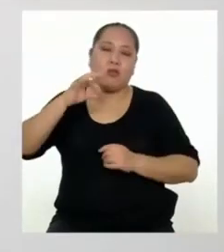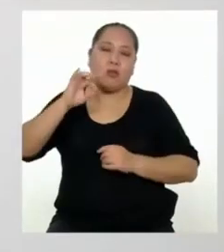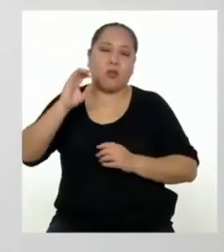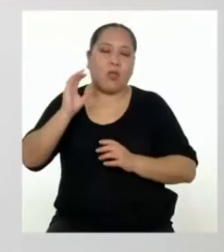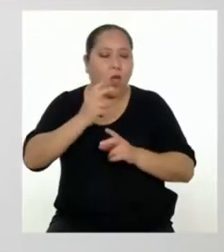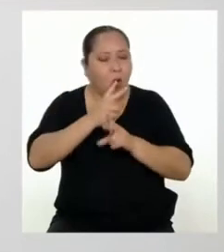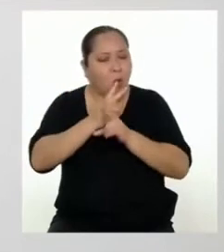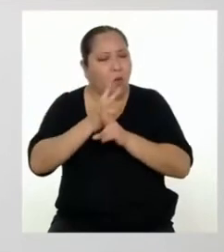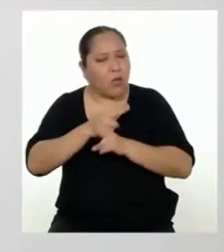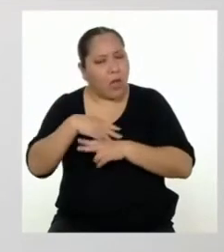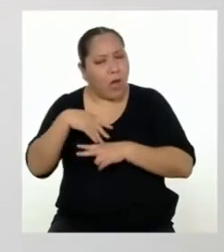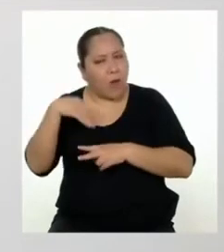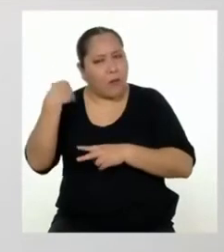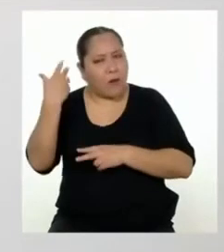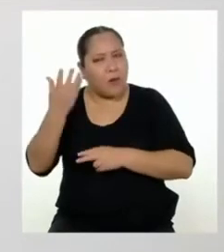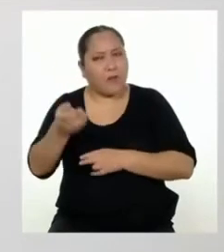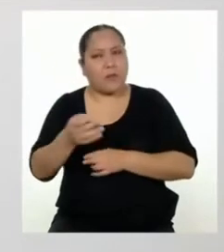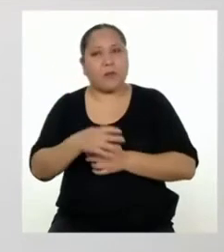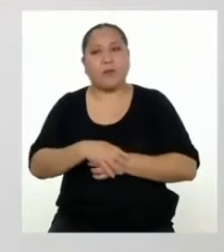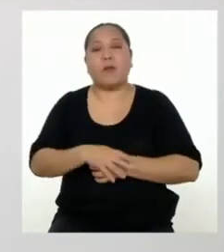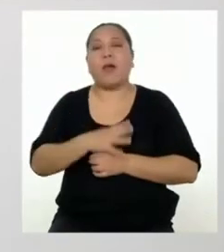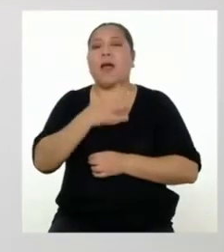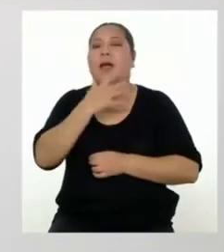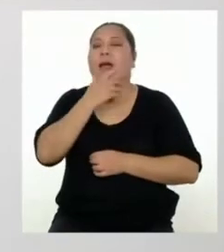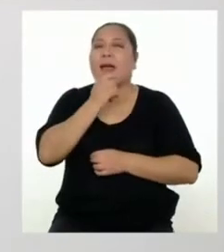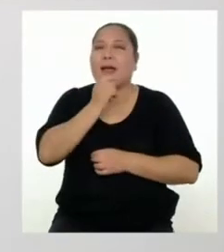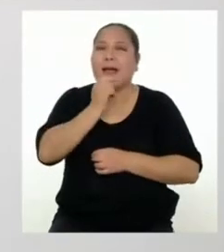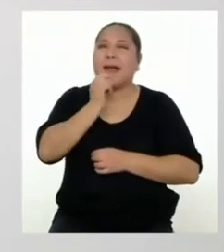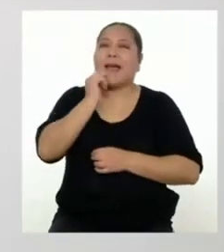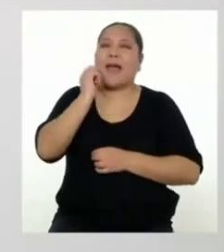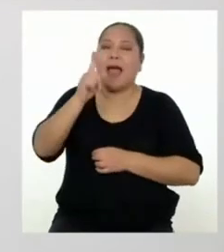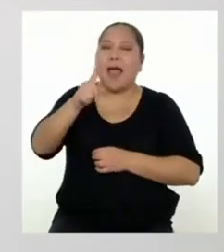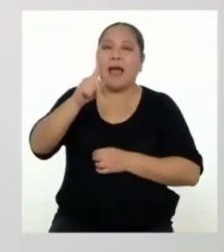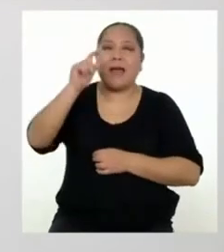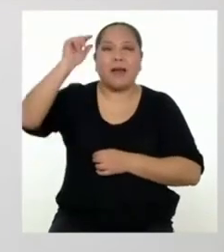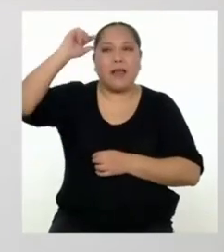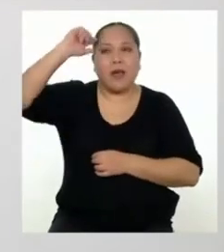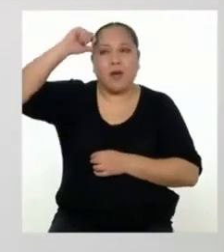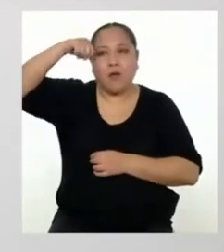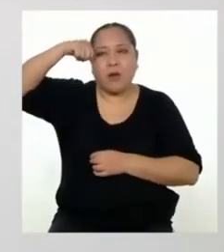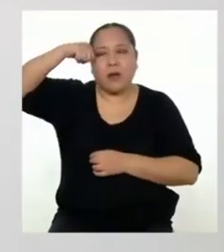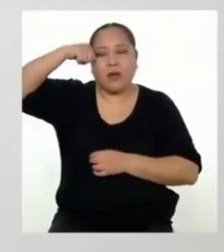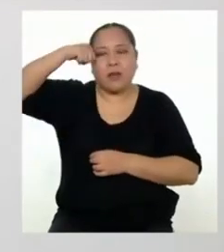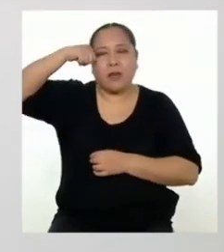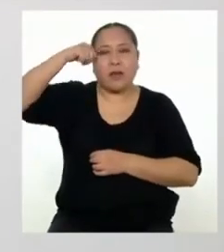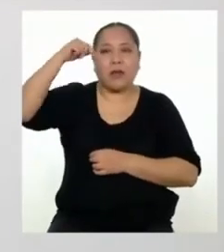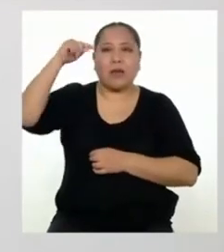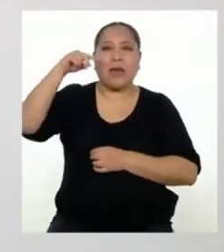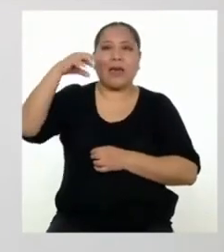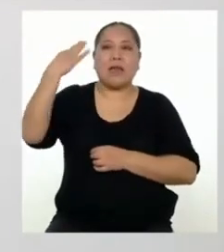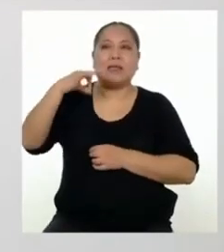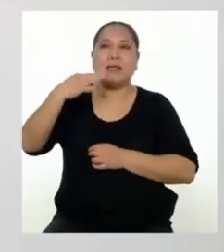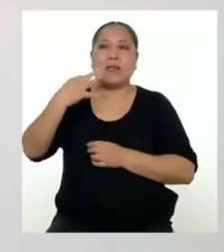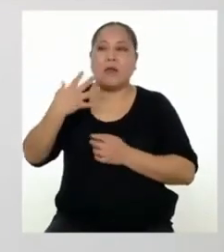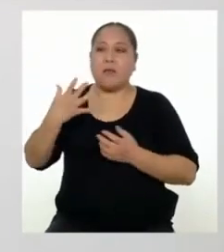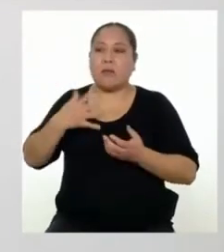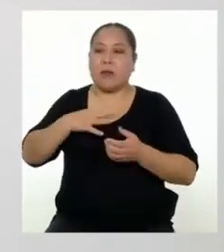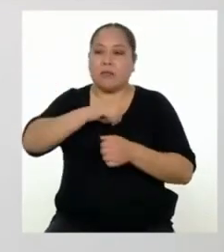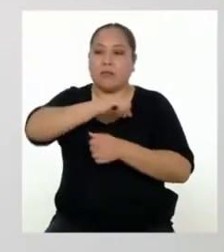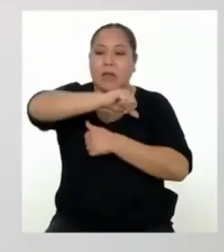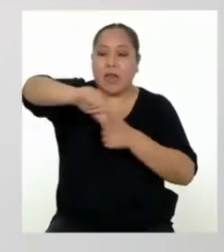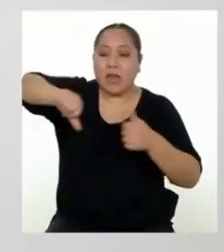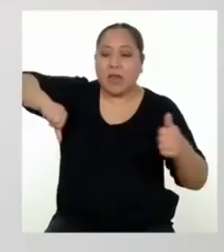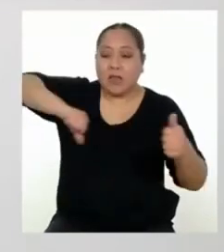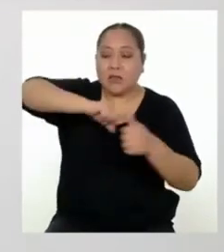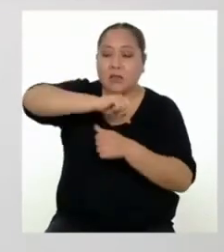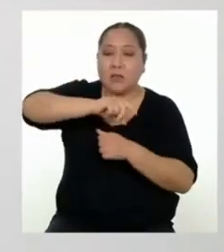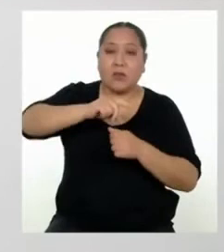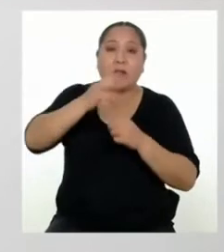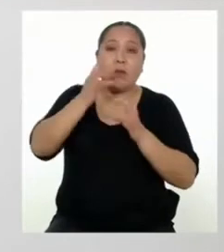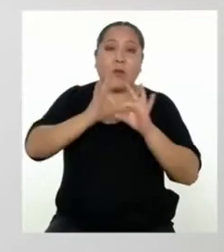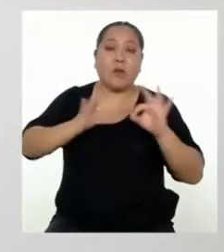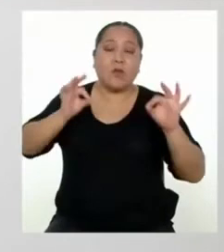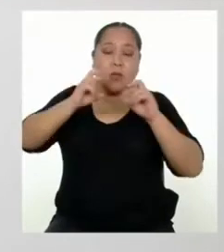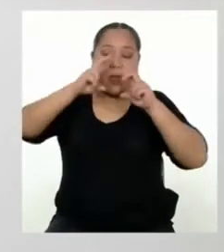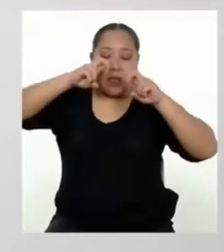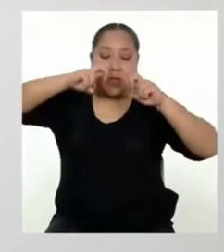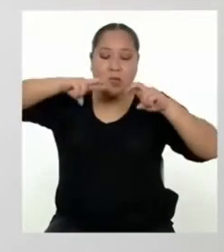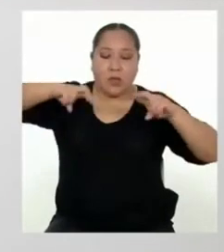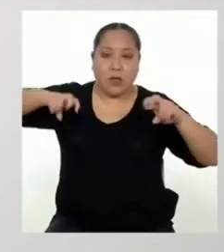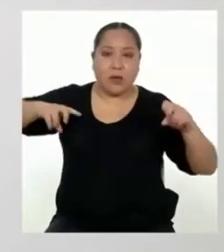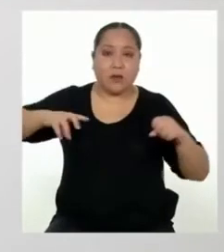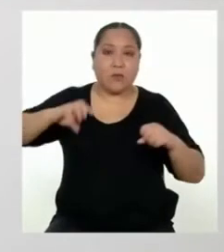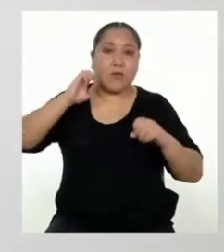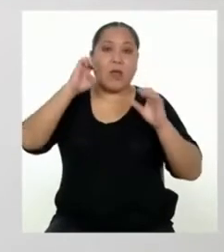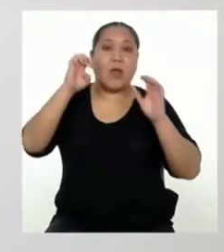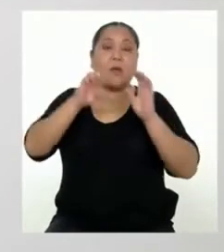para la próxima. Ah, recuerda que el contexto siempre es importante en un análisis de problemas. Por